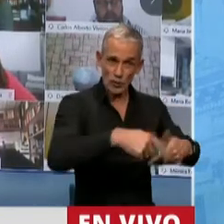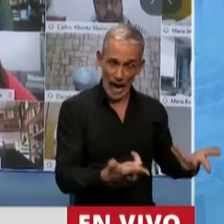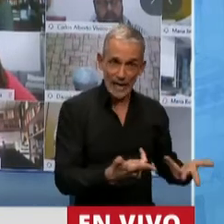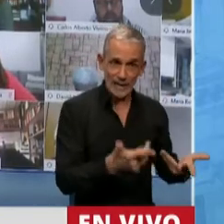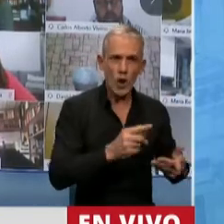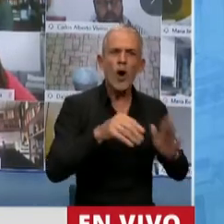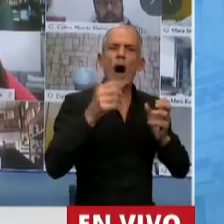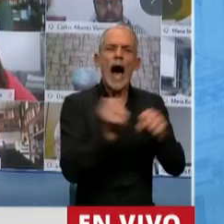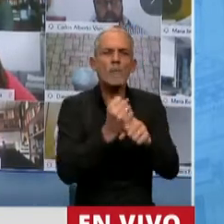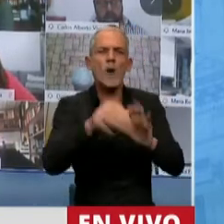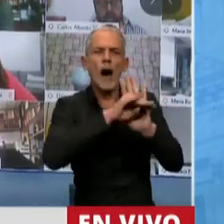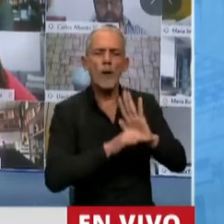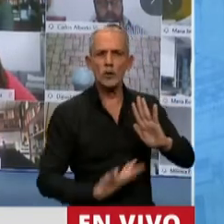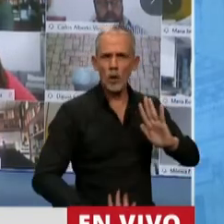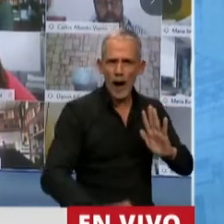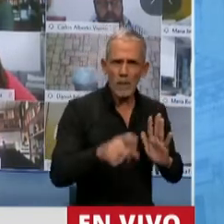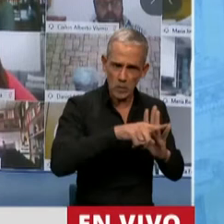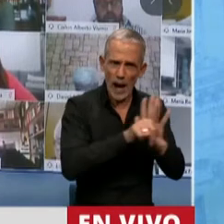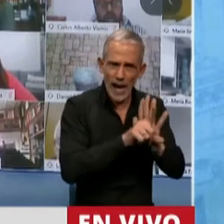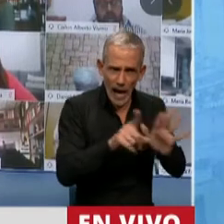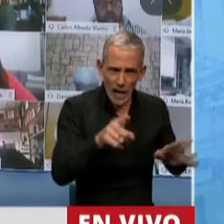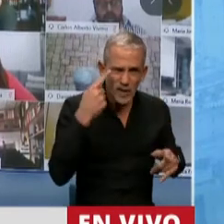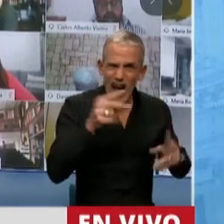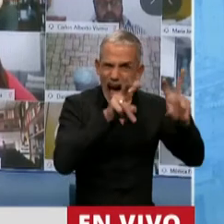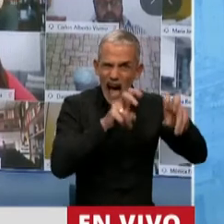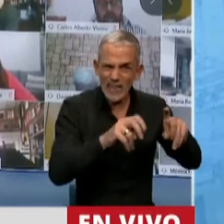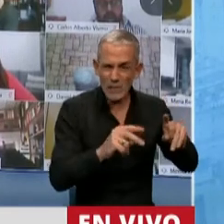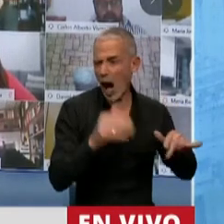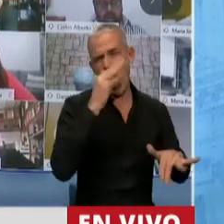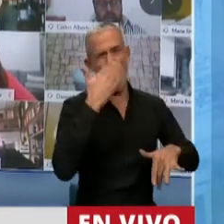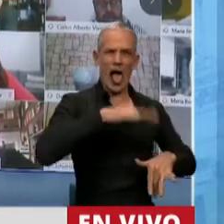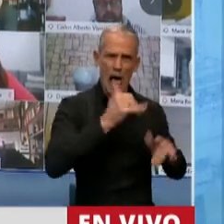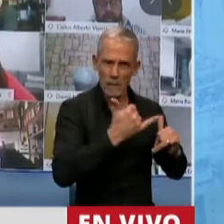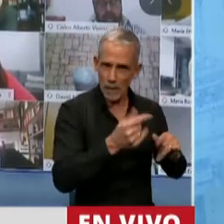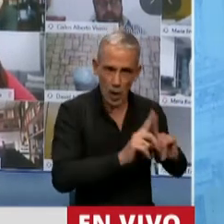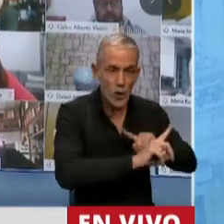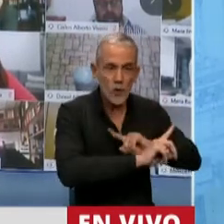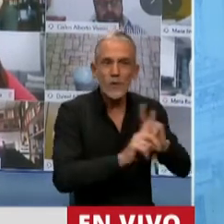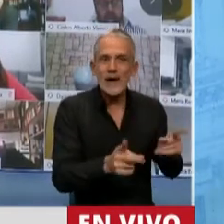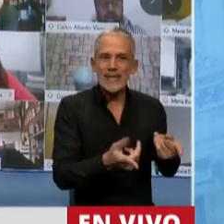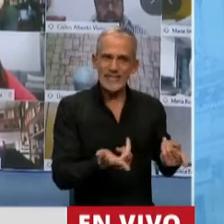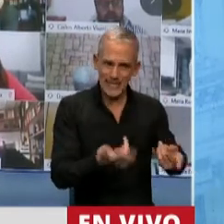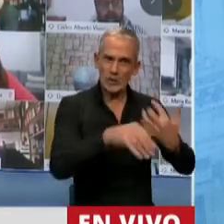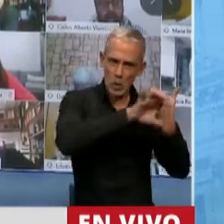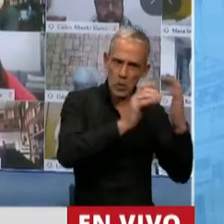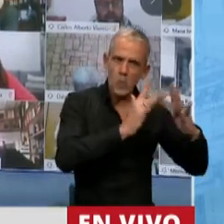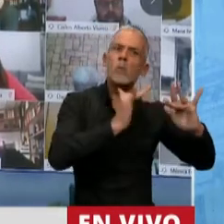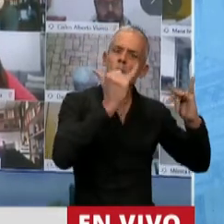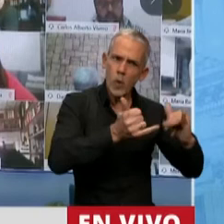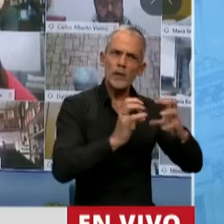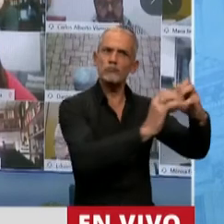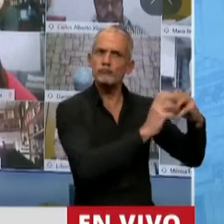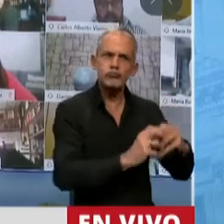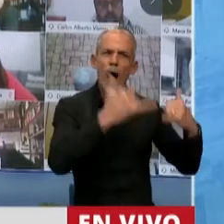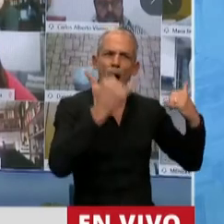del protocolo para el aborto legal seguro y gratuito. ¿Ustedes de verdad les parece que son temas menores? ¿De verdad les parece que son temas en los que todo el mundo tenía acuerdo? ¿Y que